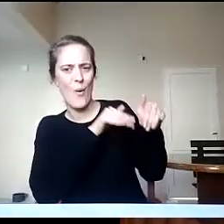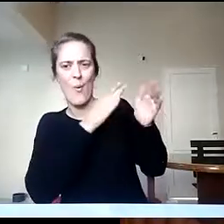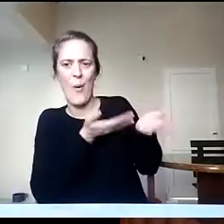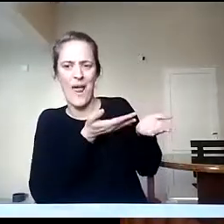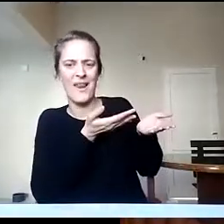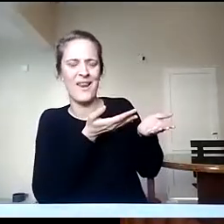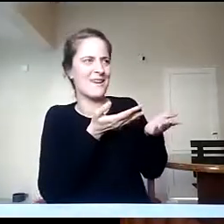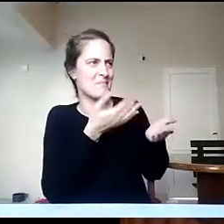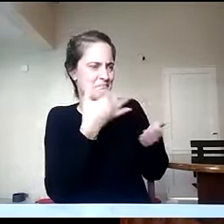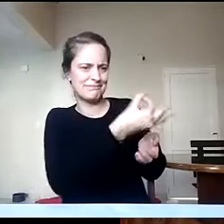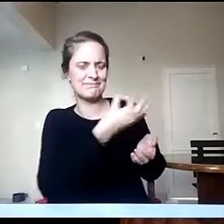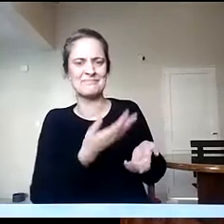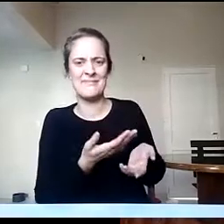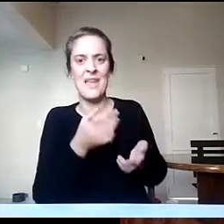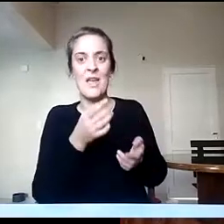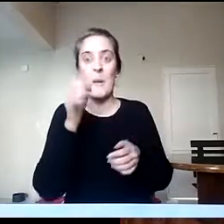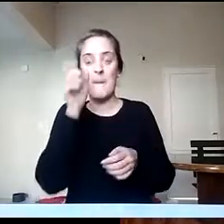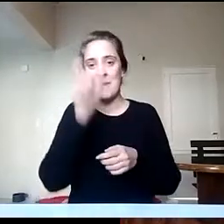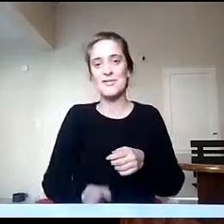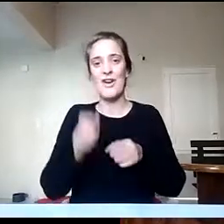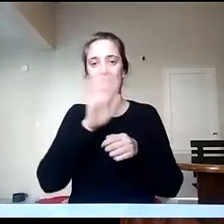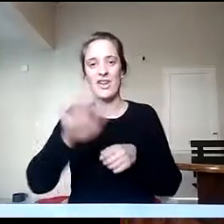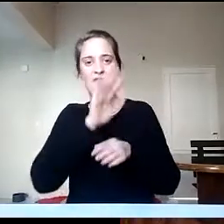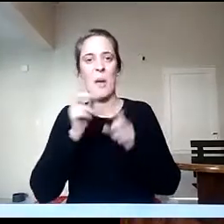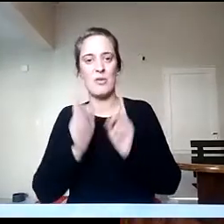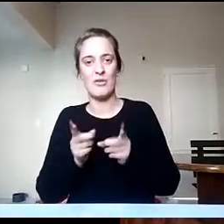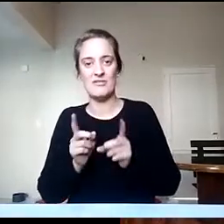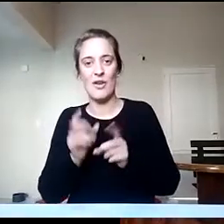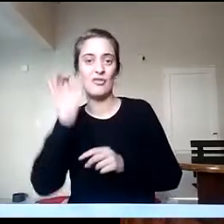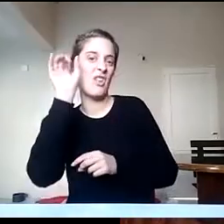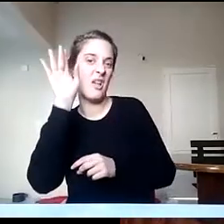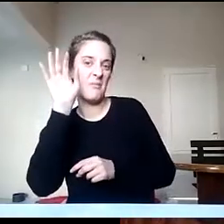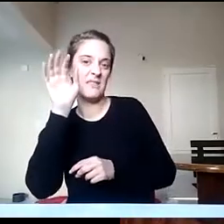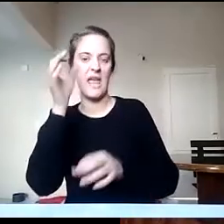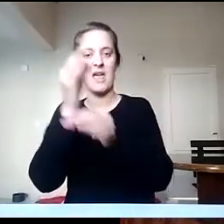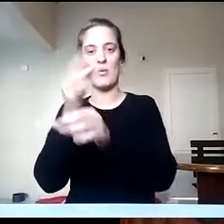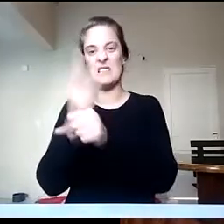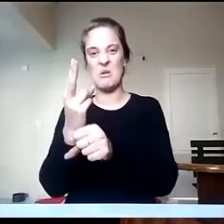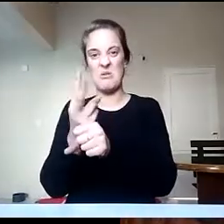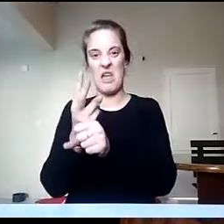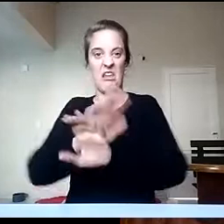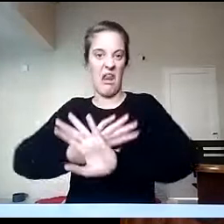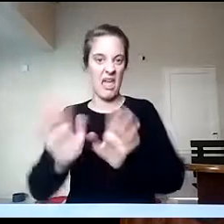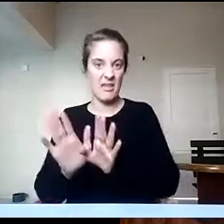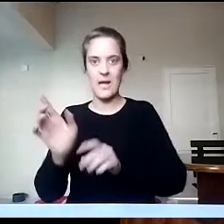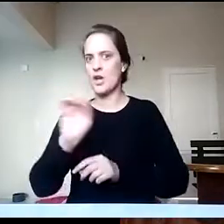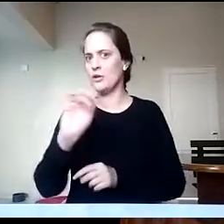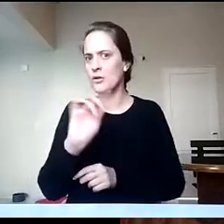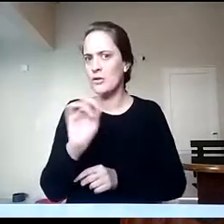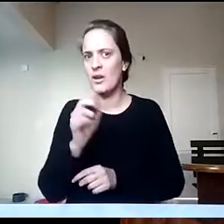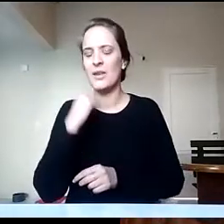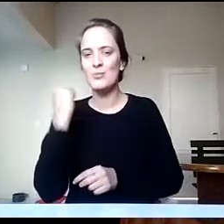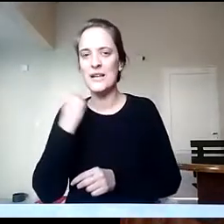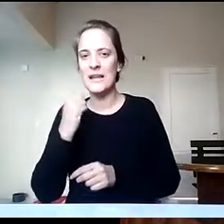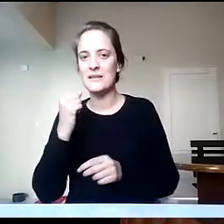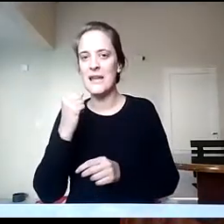solamente es un docente y que se desempeña, en este caso, en el nivel secundario. También es bueno que nos empecemos a ver a los docentes, y en